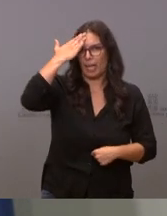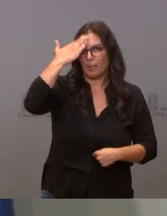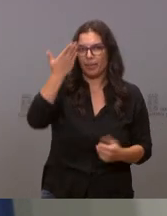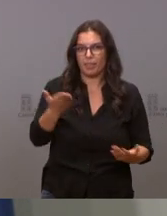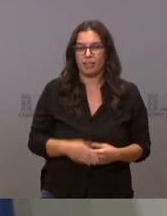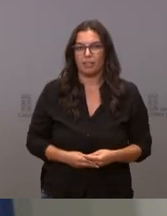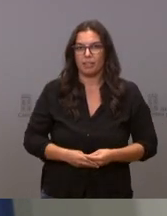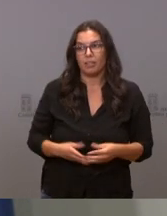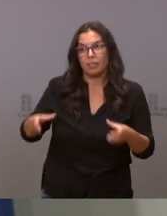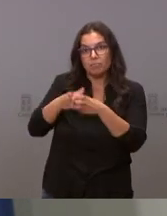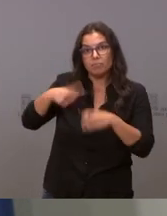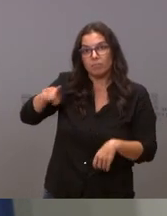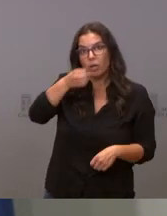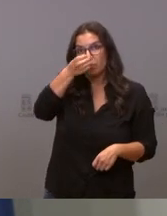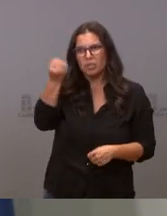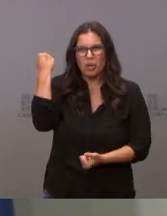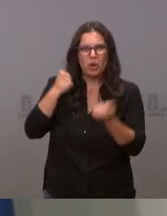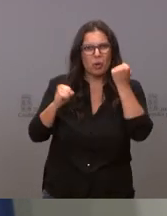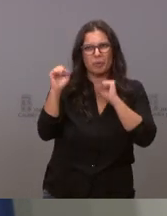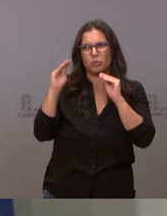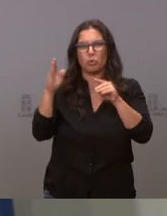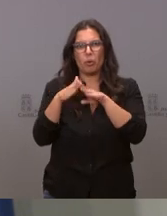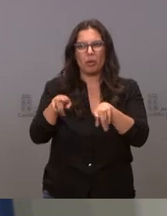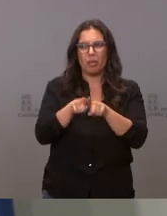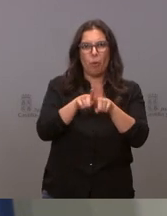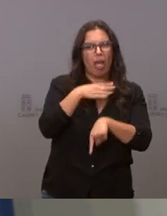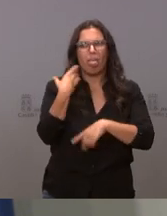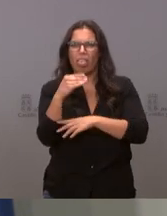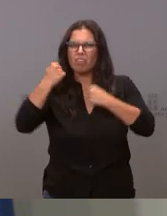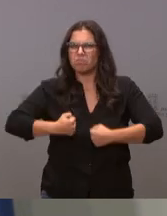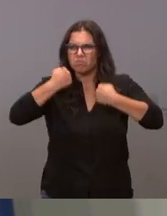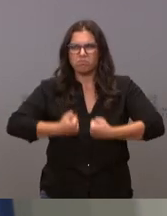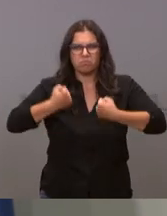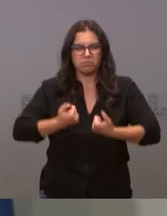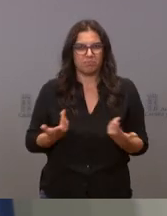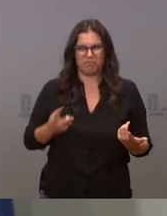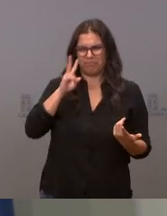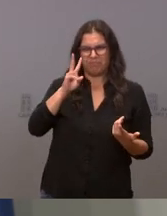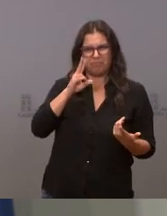que el partido socialista se está comportando de la manera más adolescente que ha visto yo comportarse a nadie en política